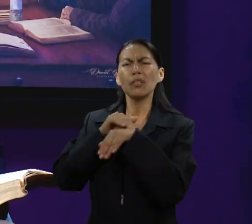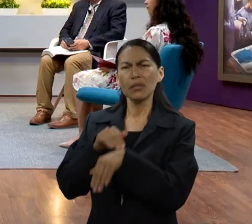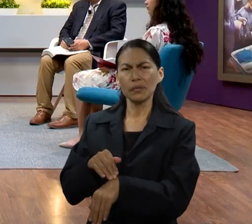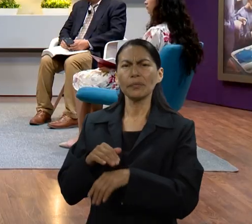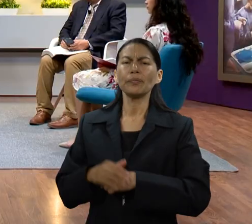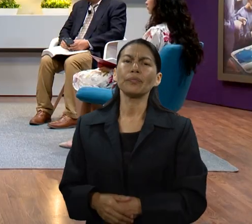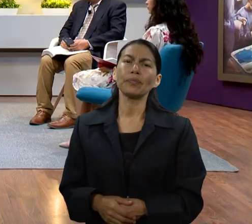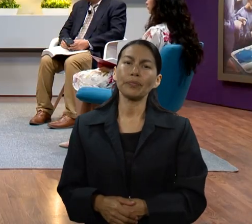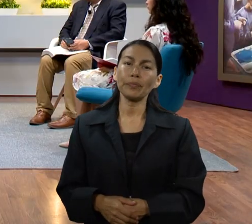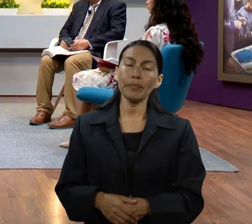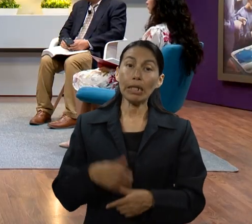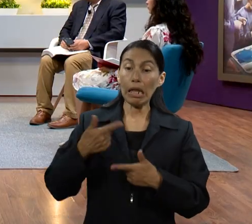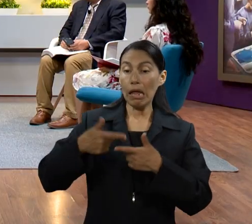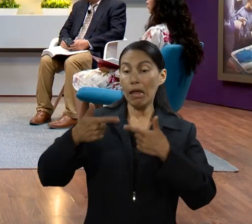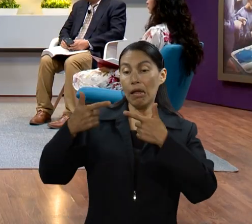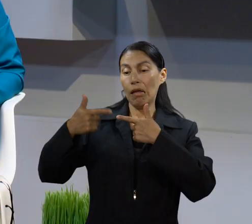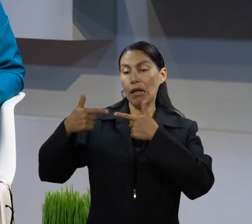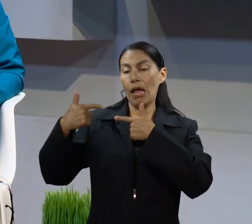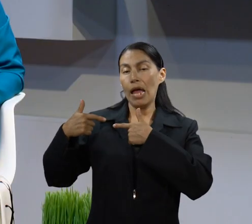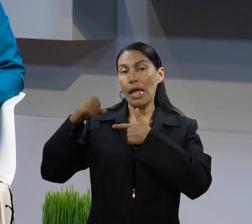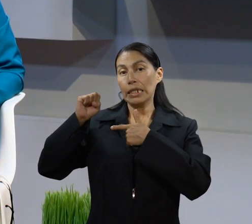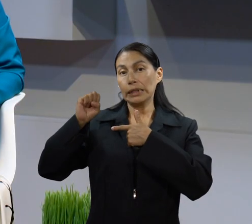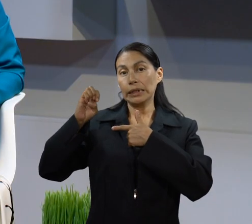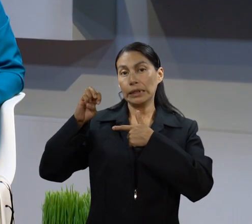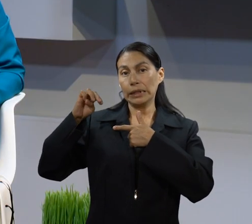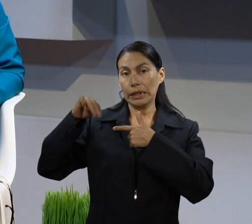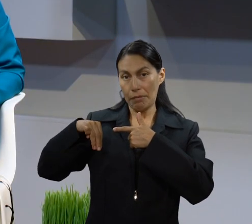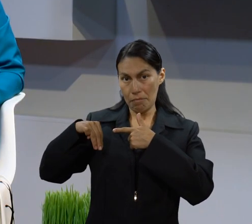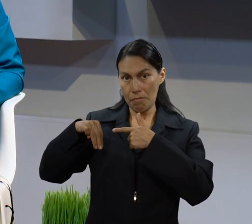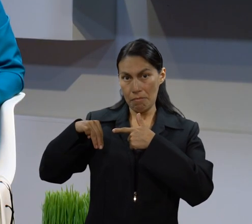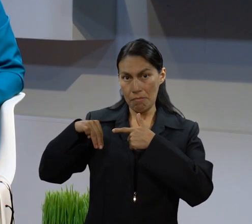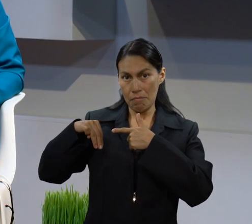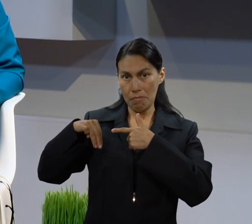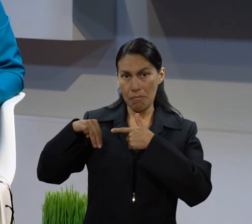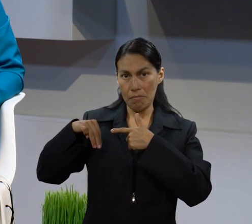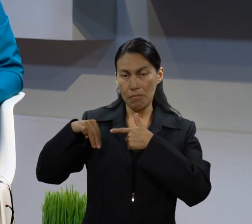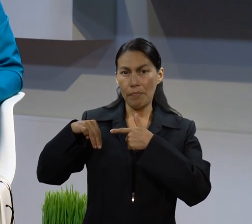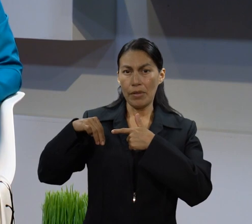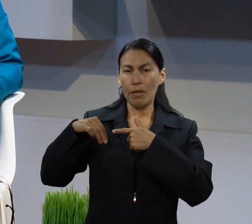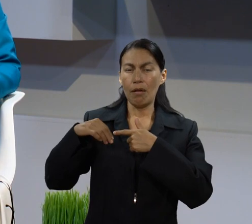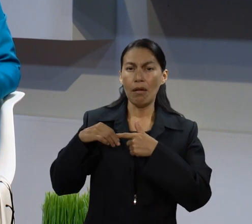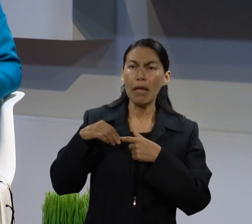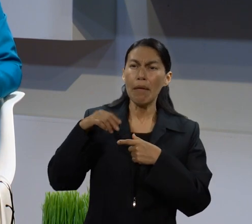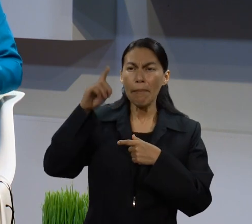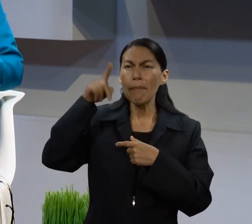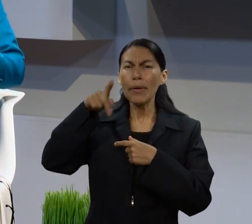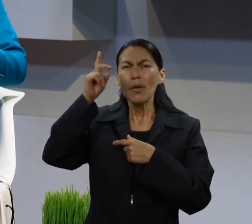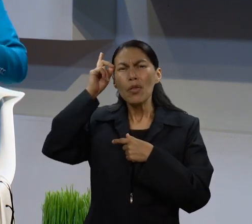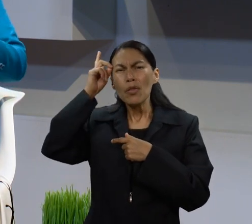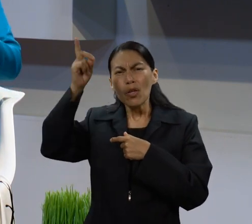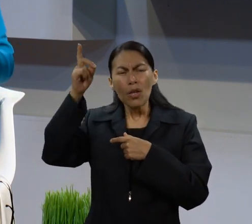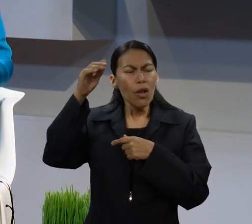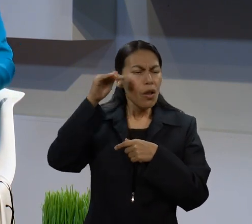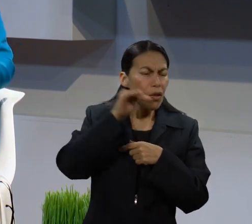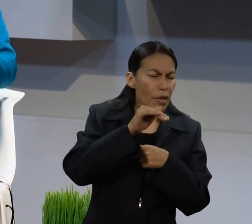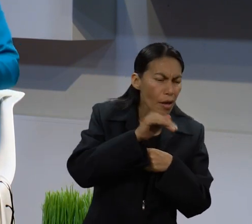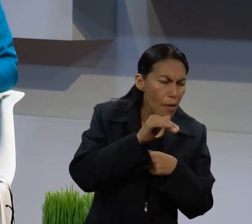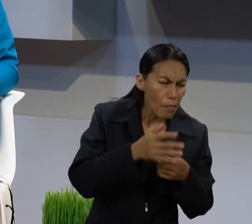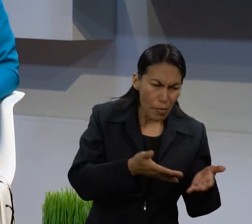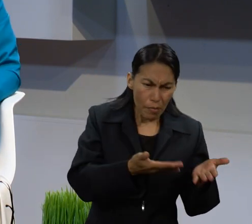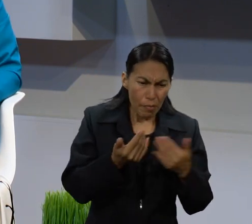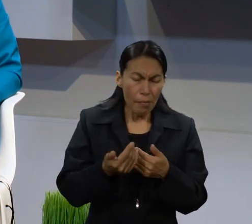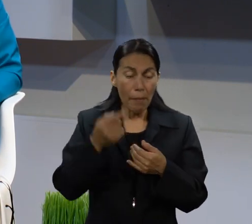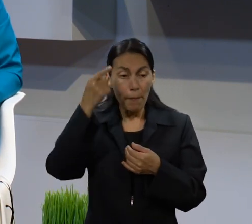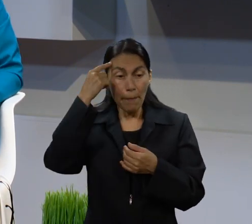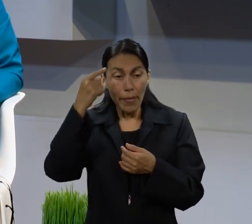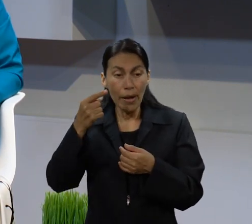Eso es muy interesante. Mucha disposición, ¿verdad? Y como descendiente de Sem, siendo llamado para ser depositario de